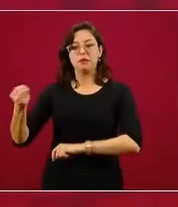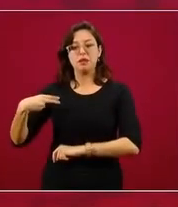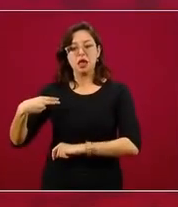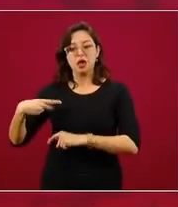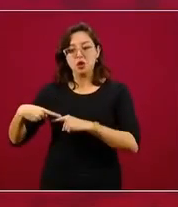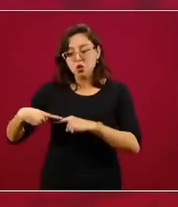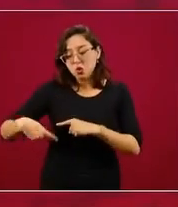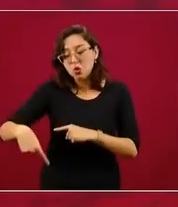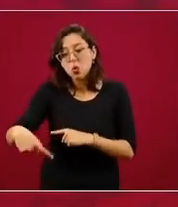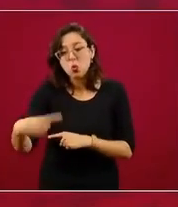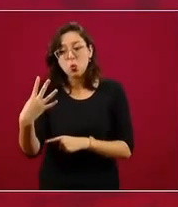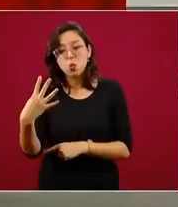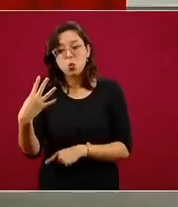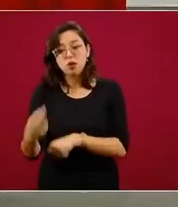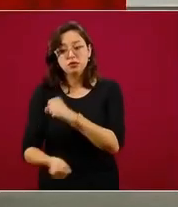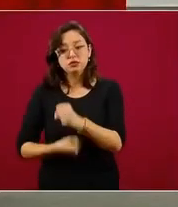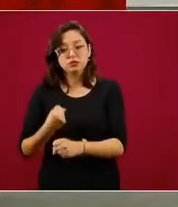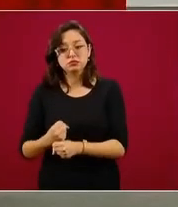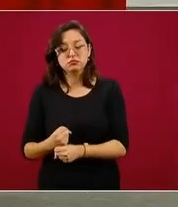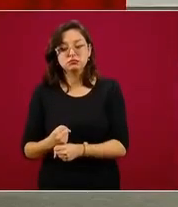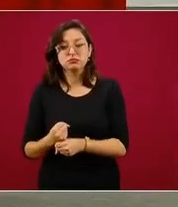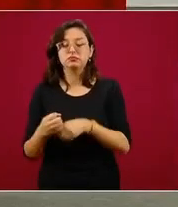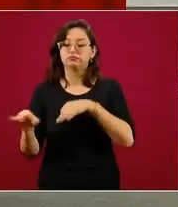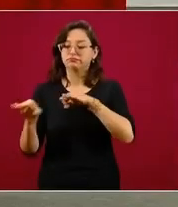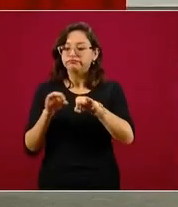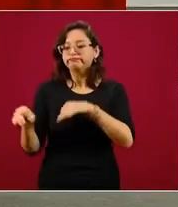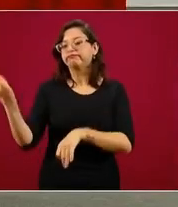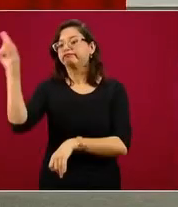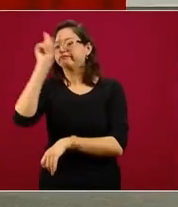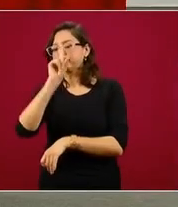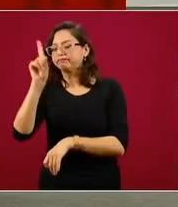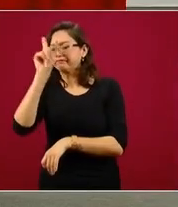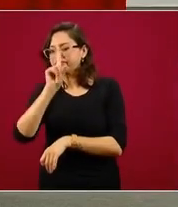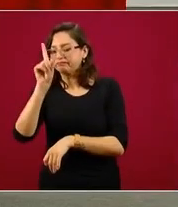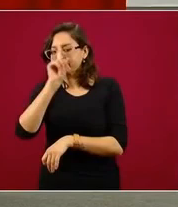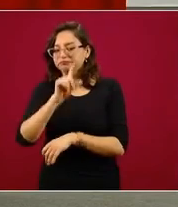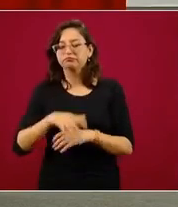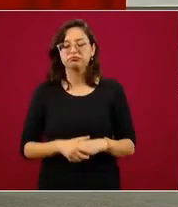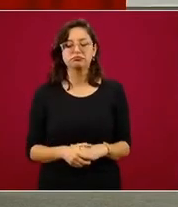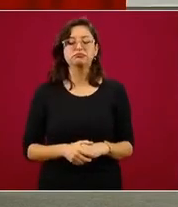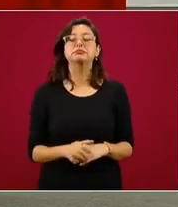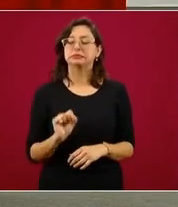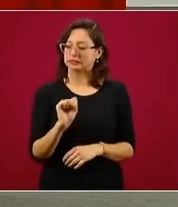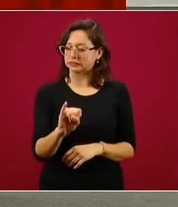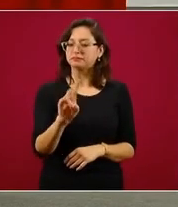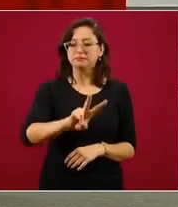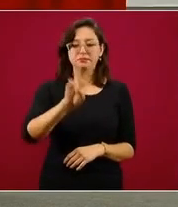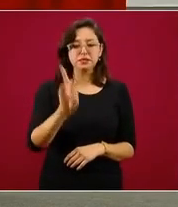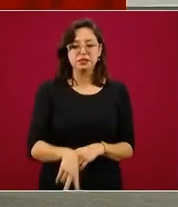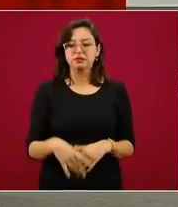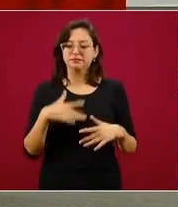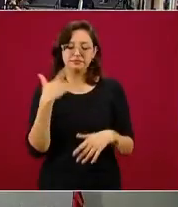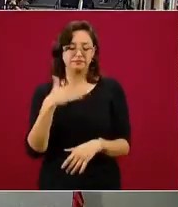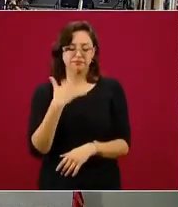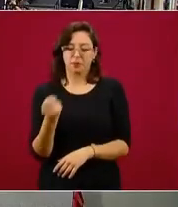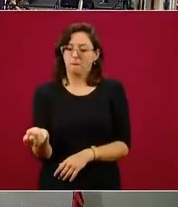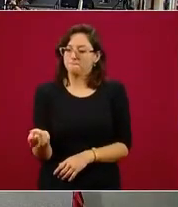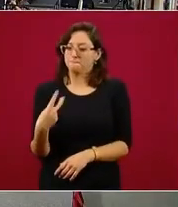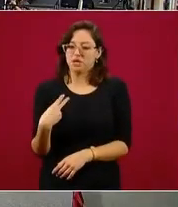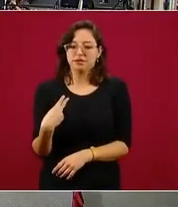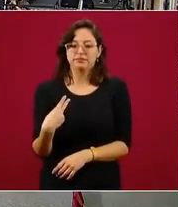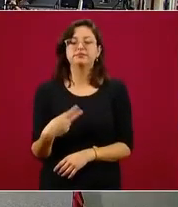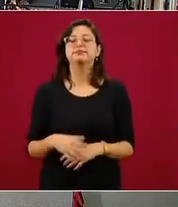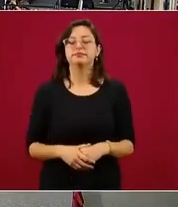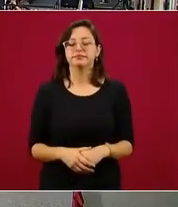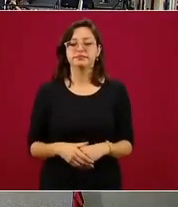el trabajo es un trabajo de asesoría y consultoría técnica. Entonces, efectivamente es un privilegio. Yo, como dije hace unas